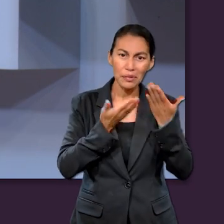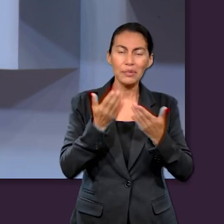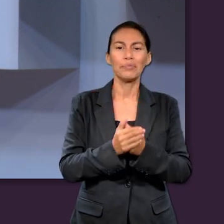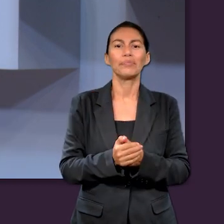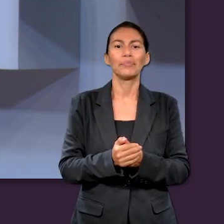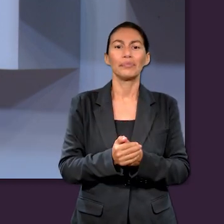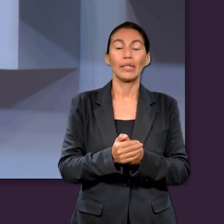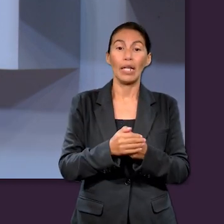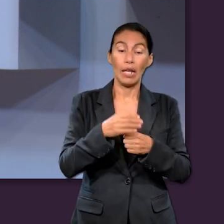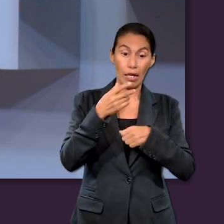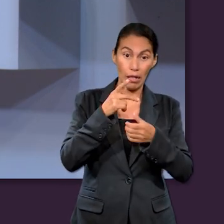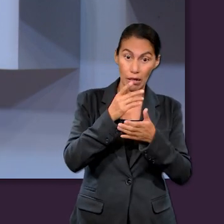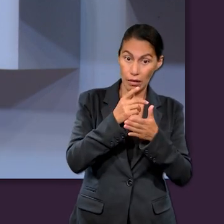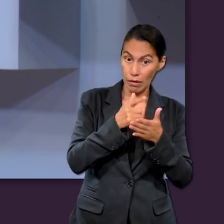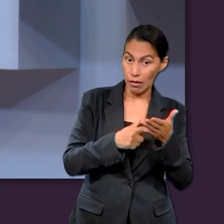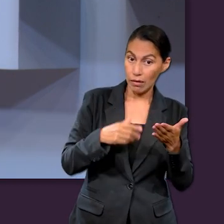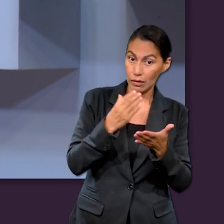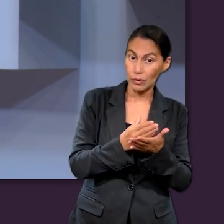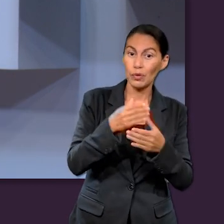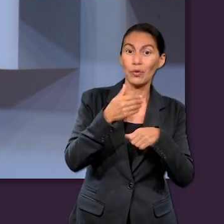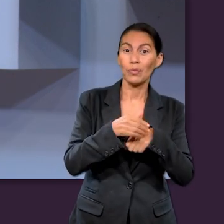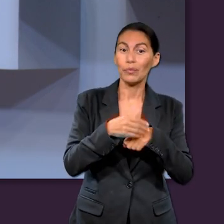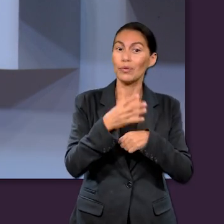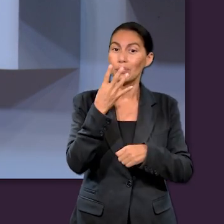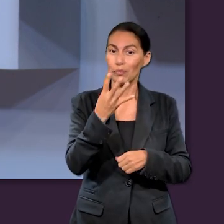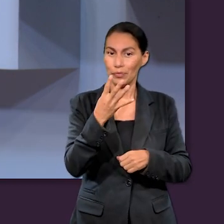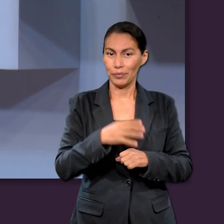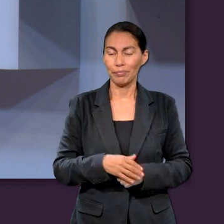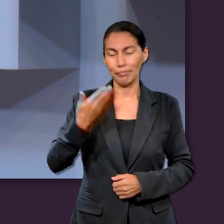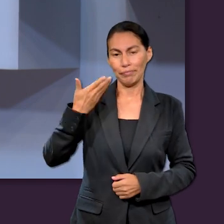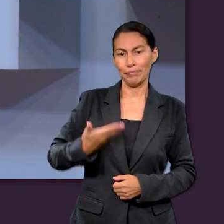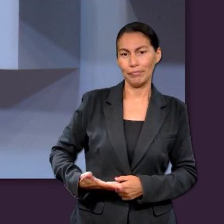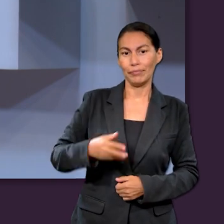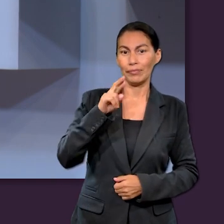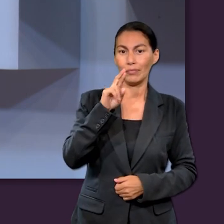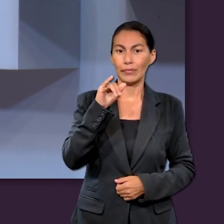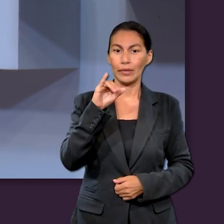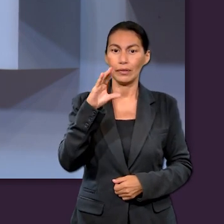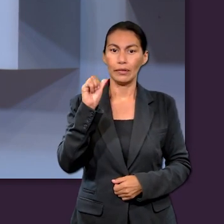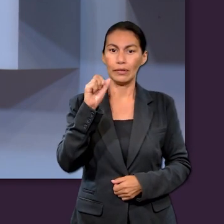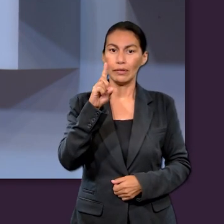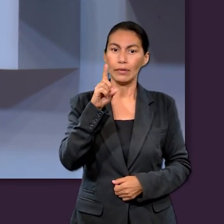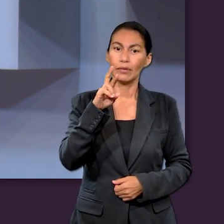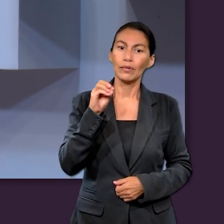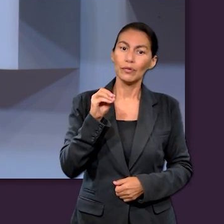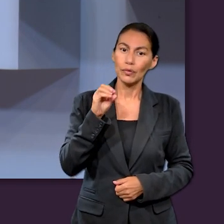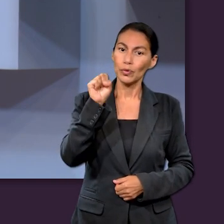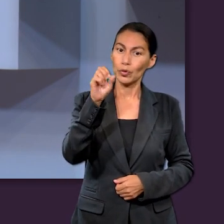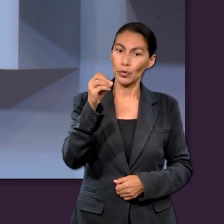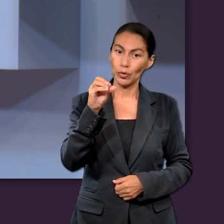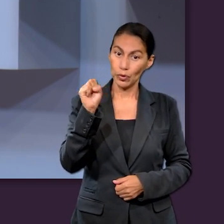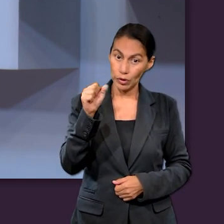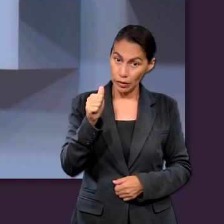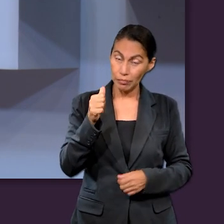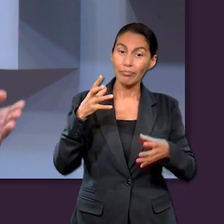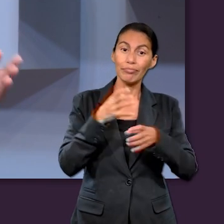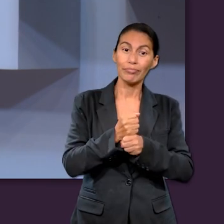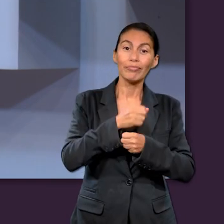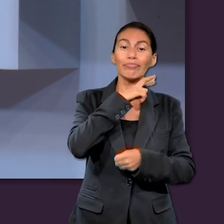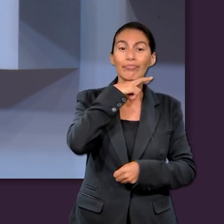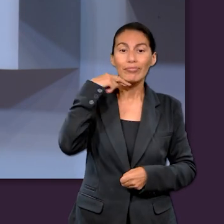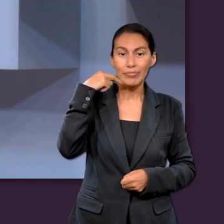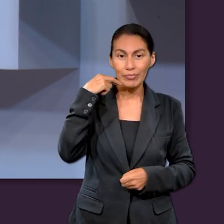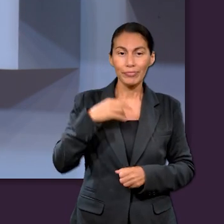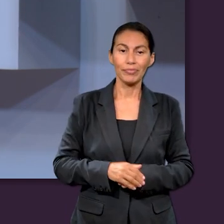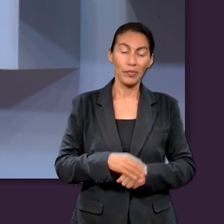Vamos a repasar la lección número 4. Y quiero presentarme, soy Ricardo Sosa. En este día me